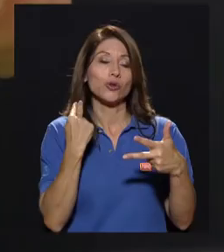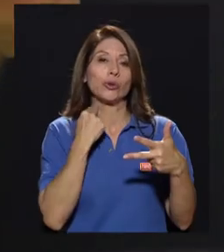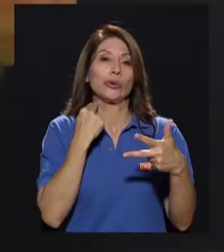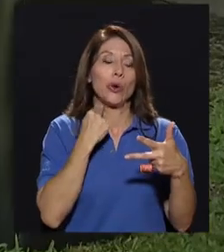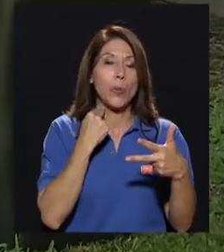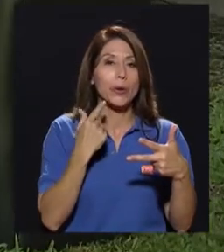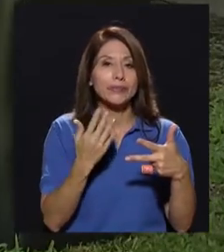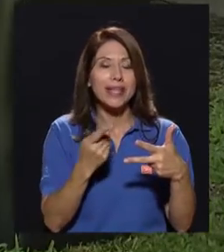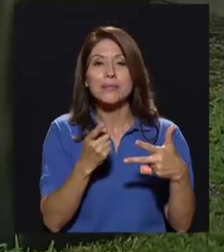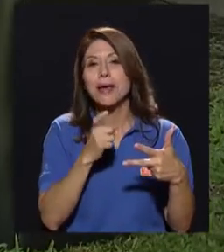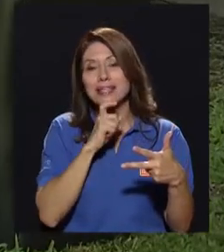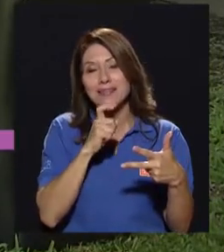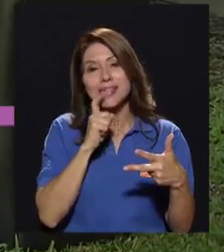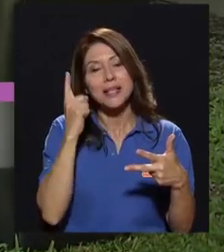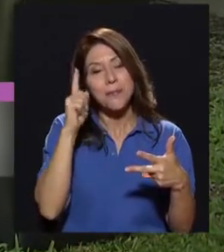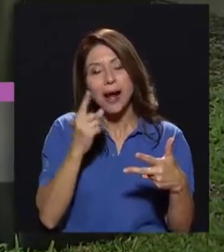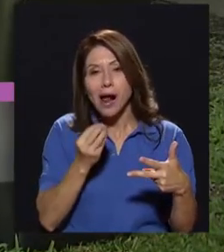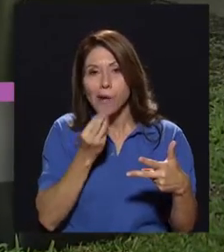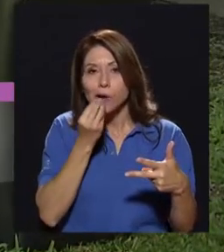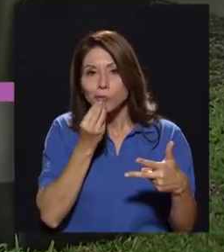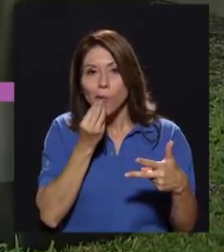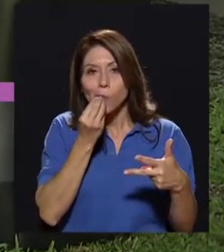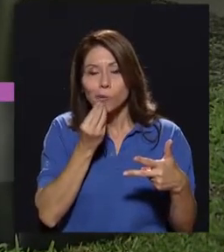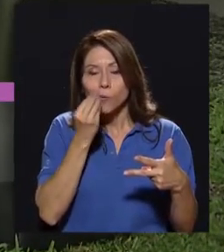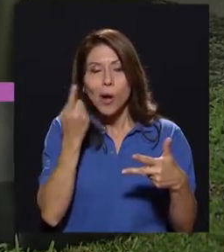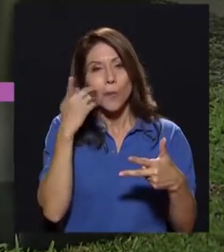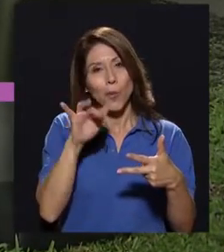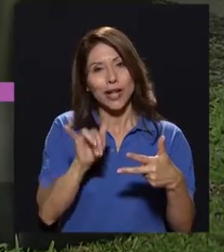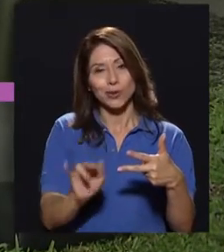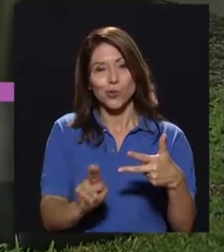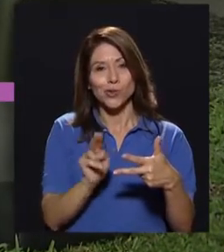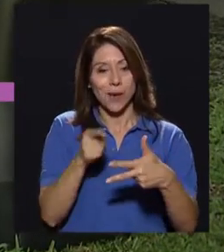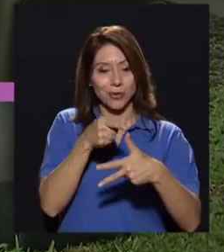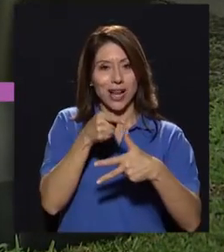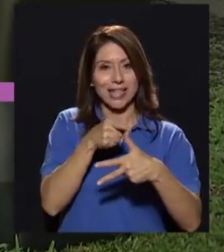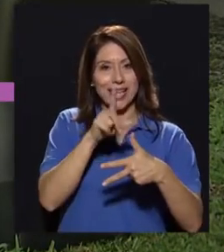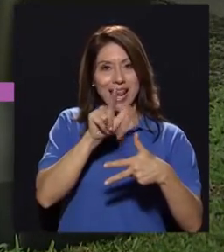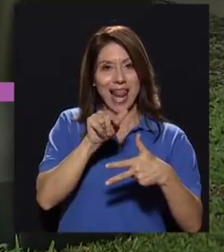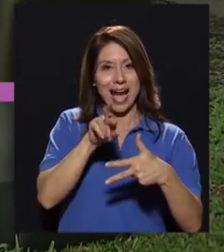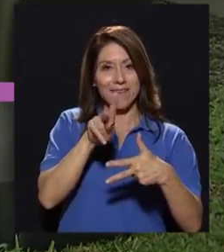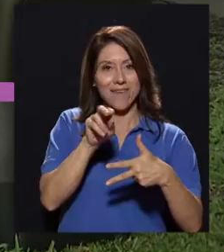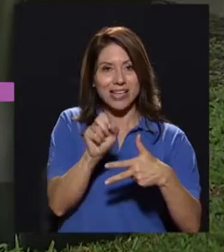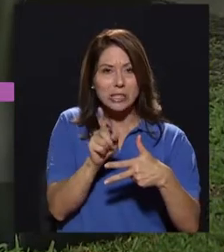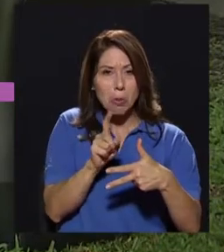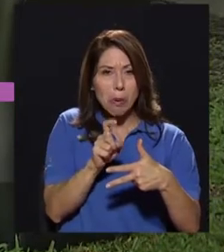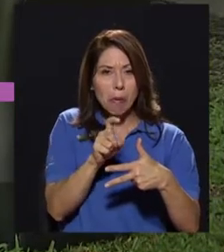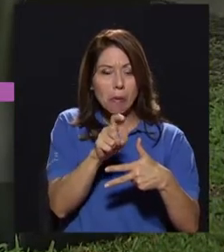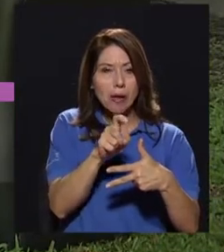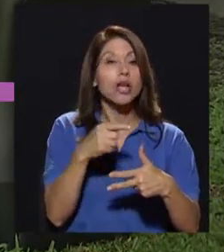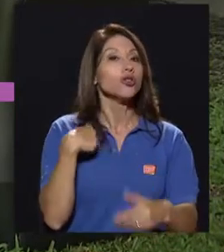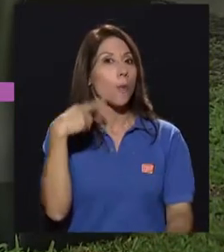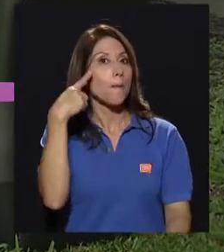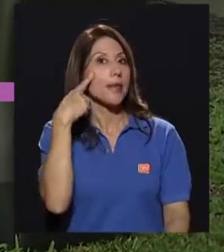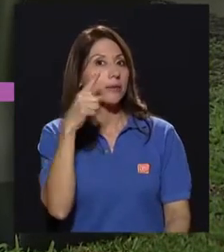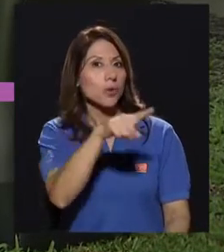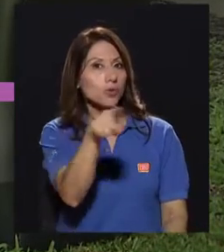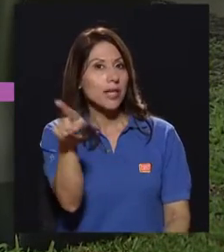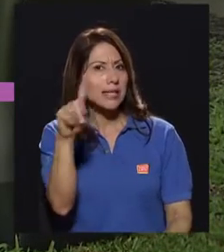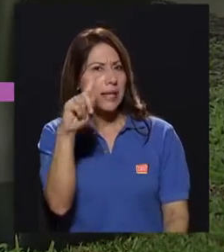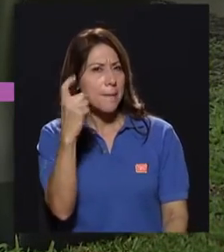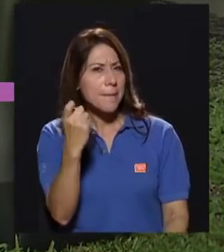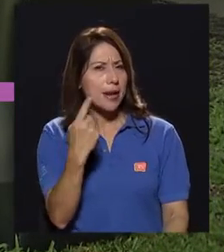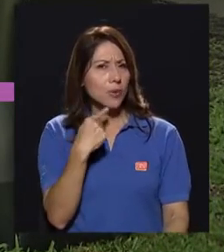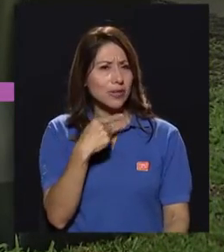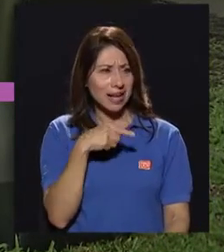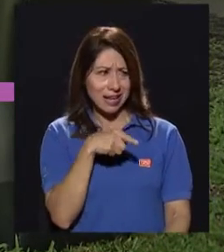más difícil para deglutir, por eso es que usamos las larvitas. Yo me imagino que se están haciendo la pregunta en la casa de esto,